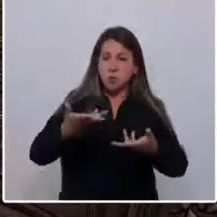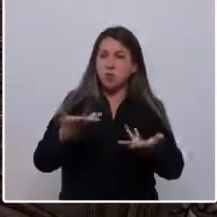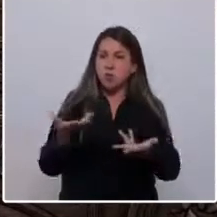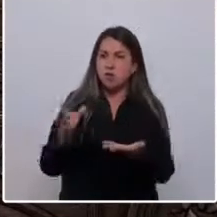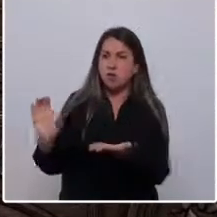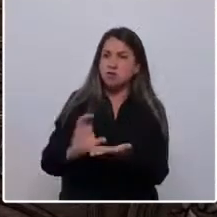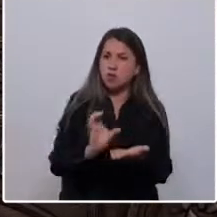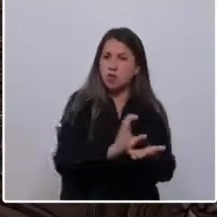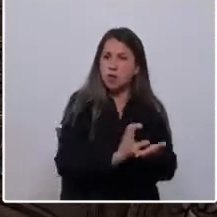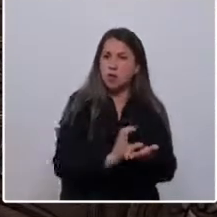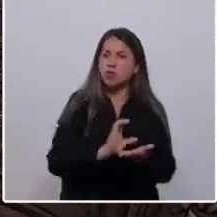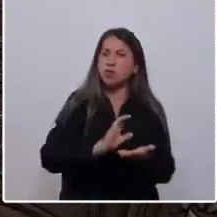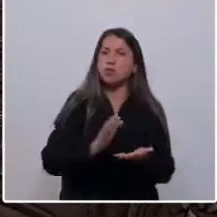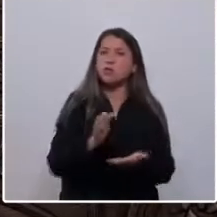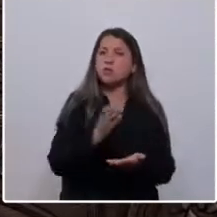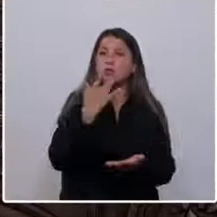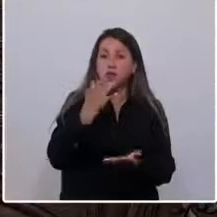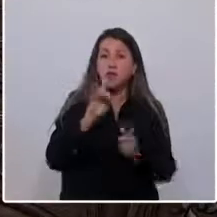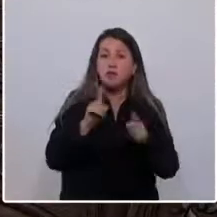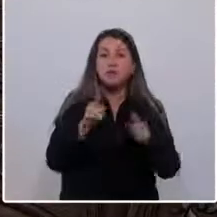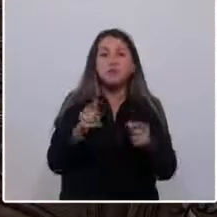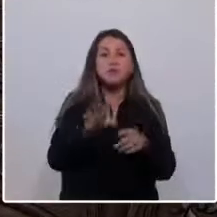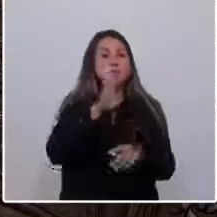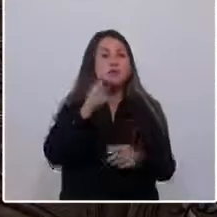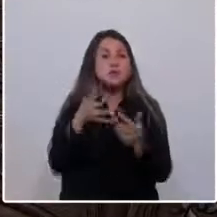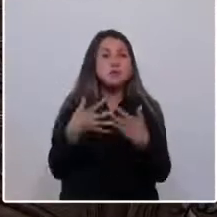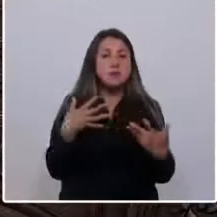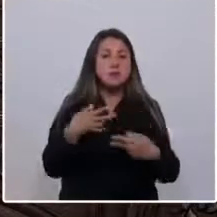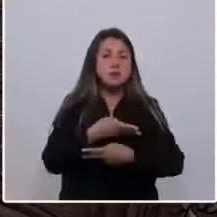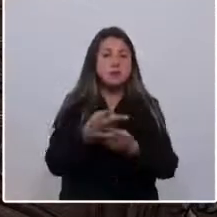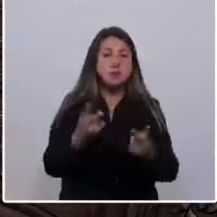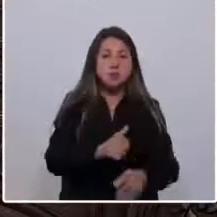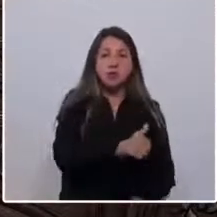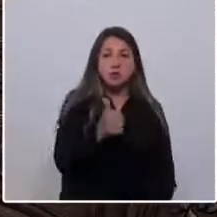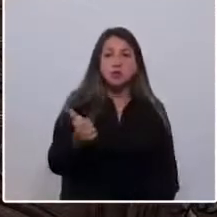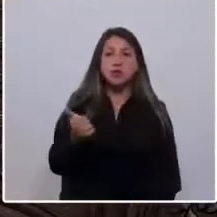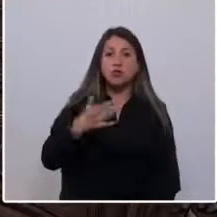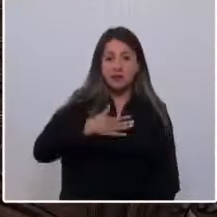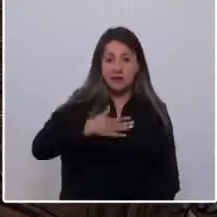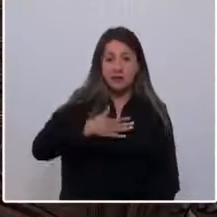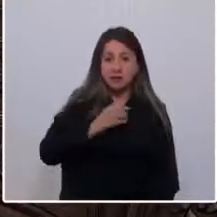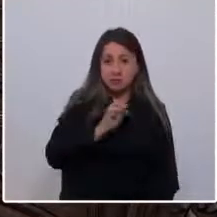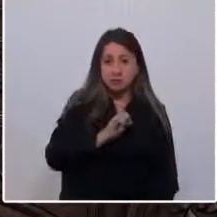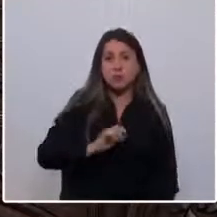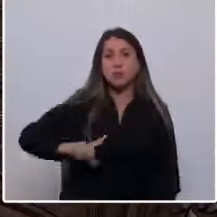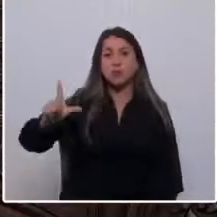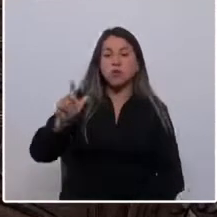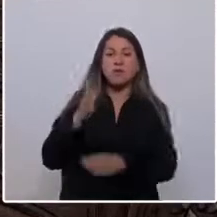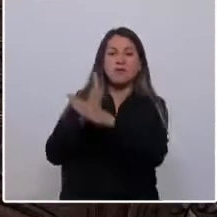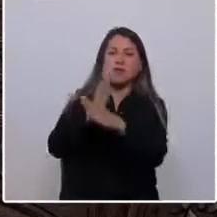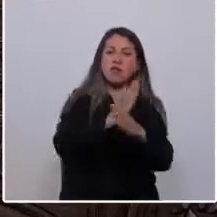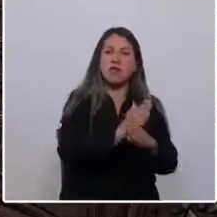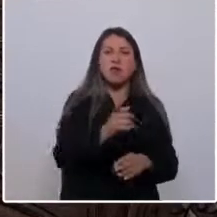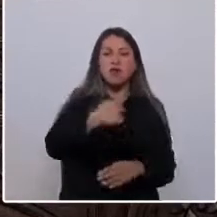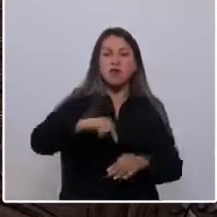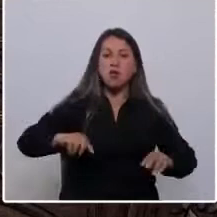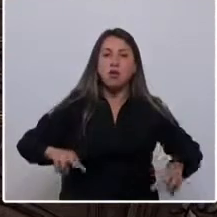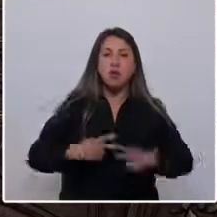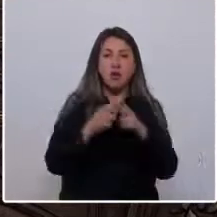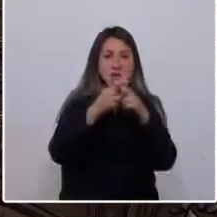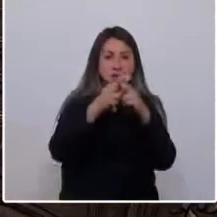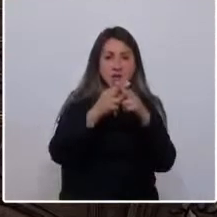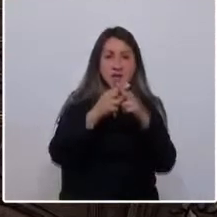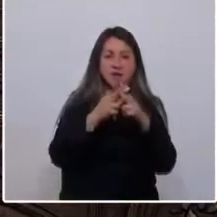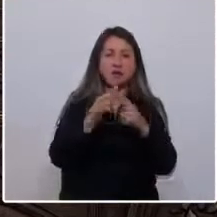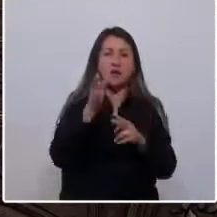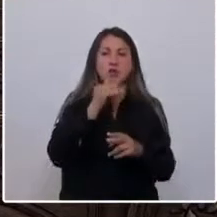porque eso no es público para todos. Que los emprendedores de mi país dejen de ser vetados por herramientas con predictores que no tienen